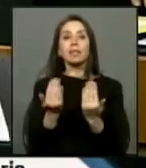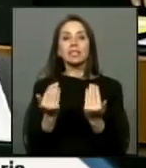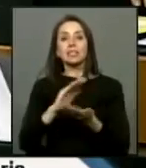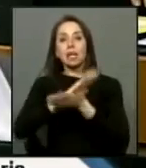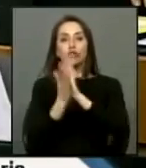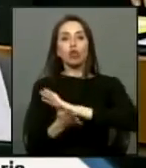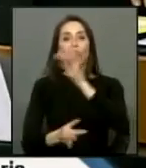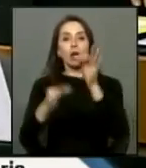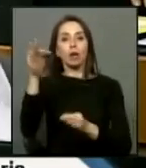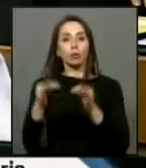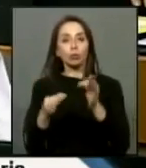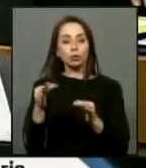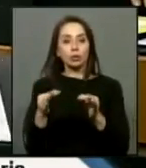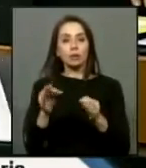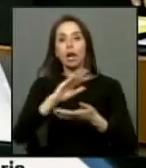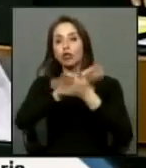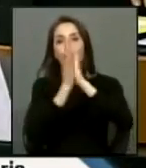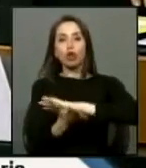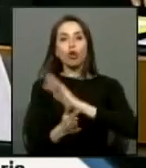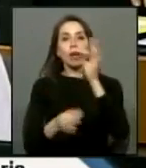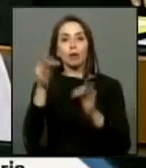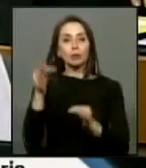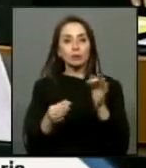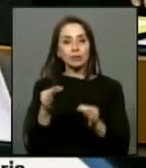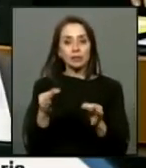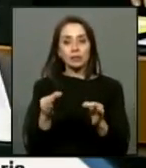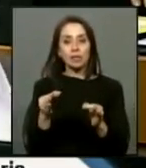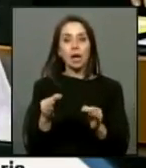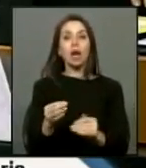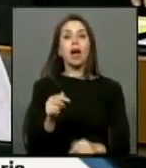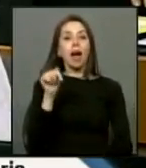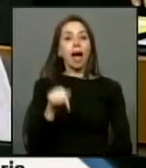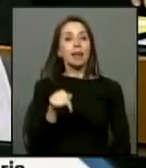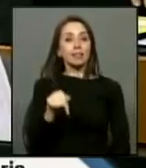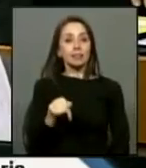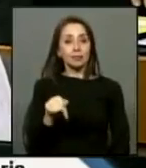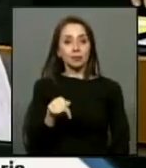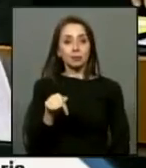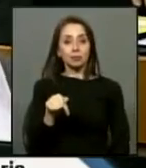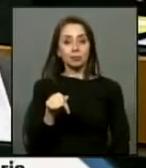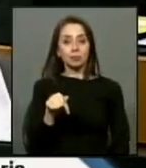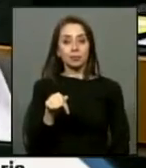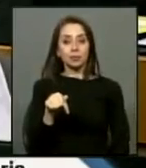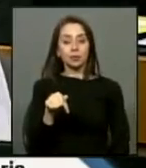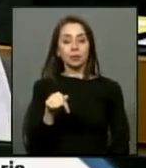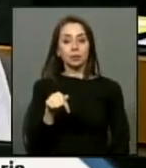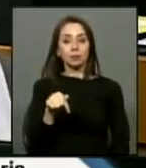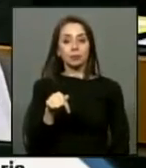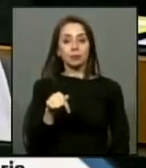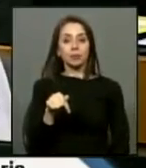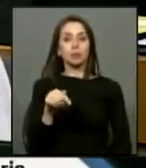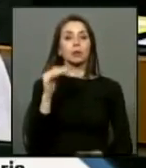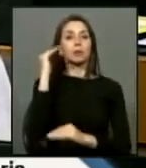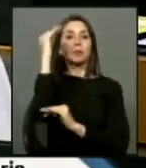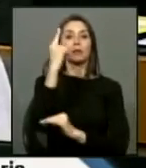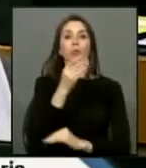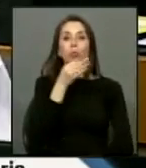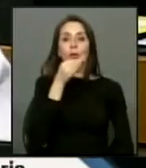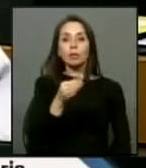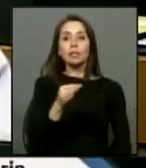toda la justicia toda la justicia pero aquí aquí imperó un dicho